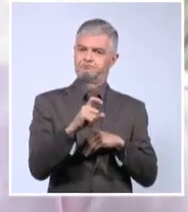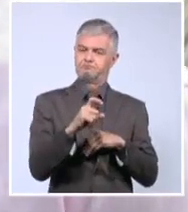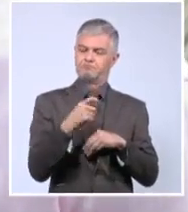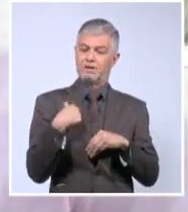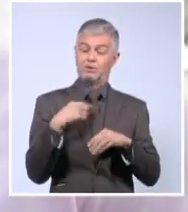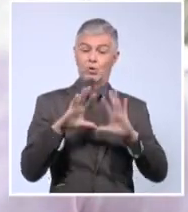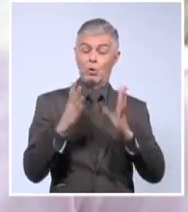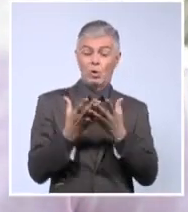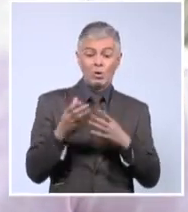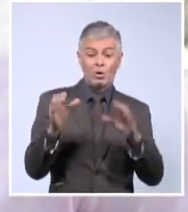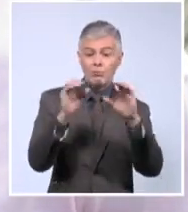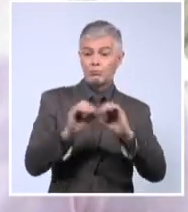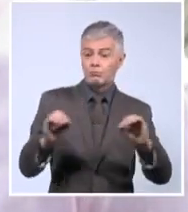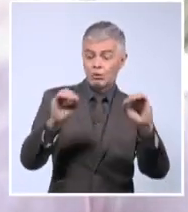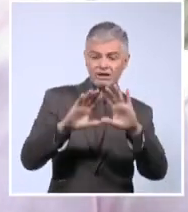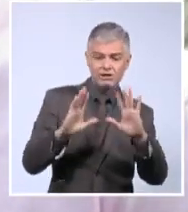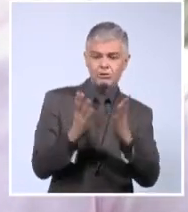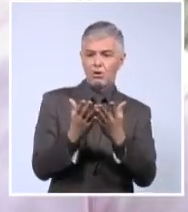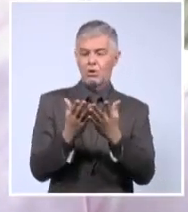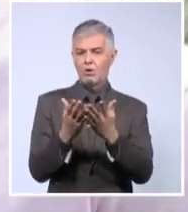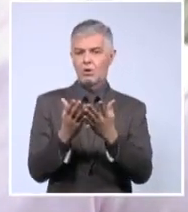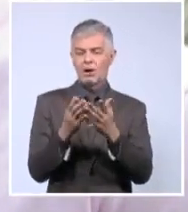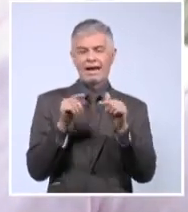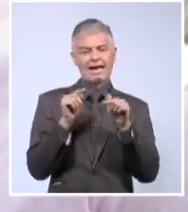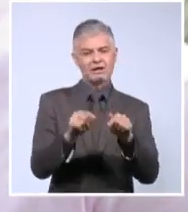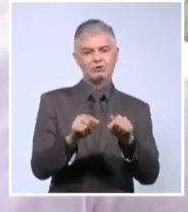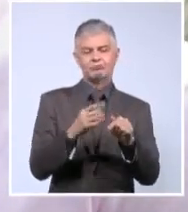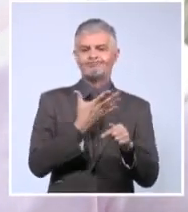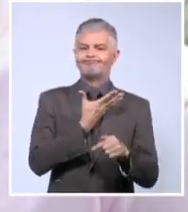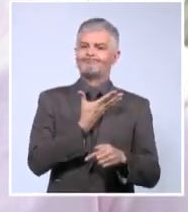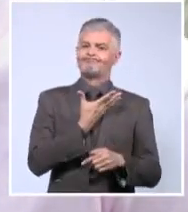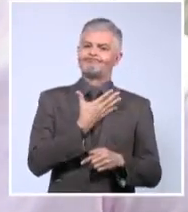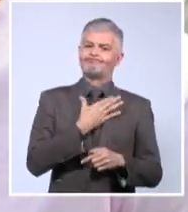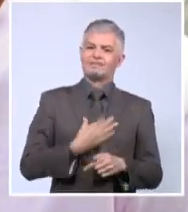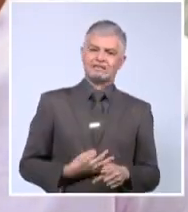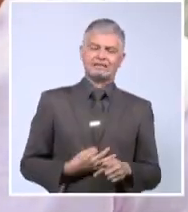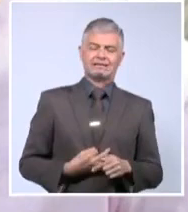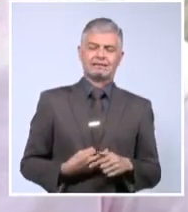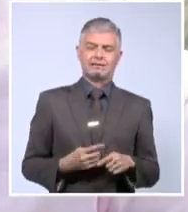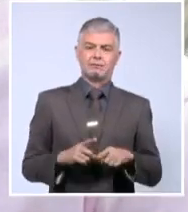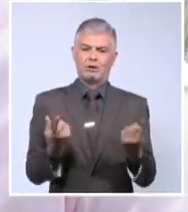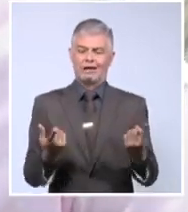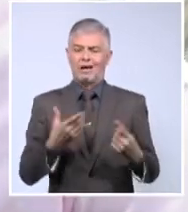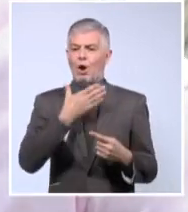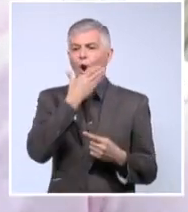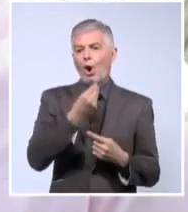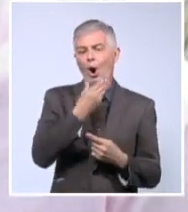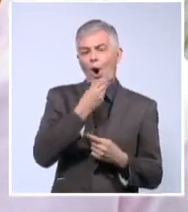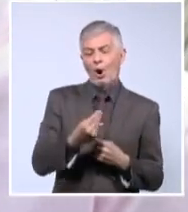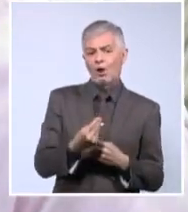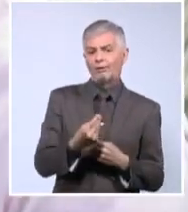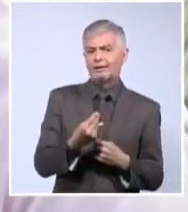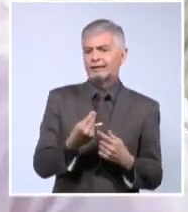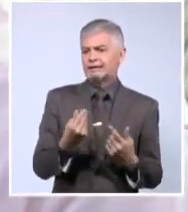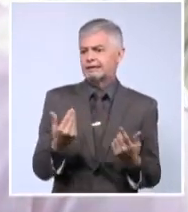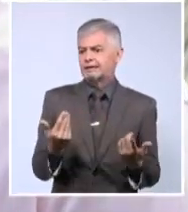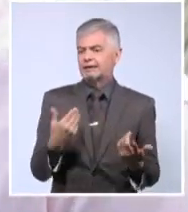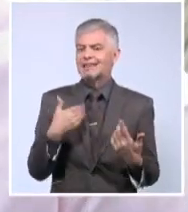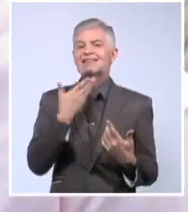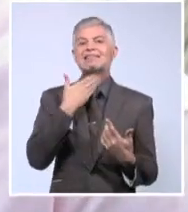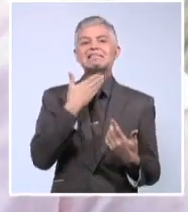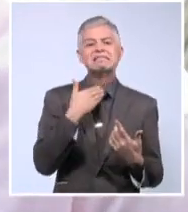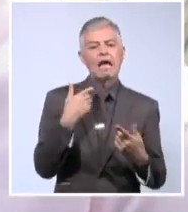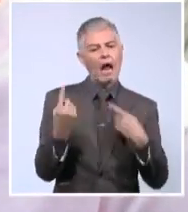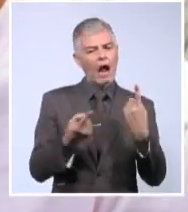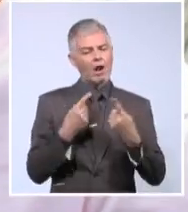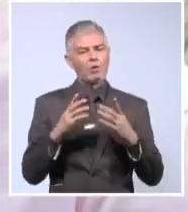movimiento, es totalmente decepcionante para la juventud que aspiraba a un